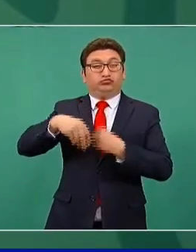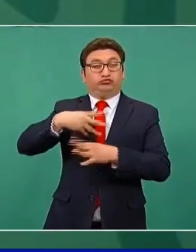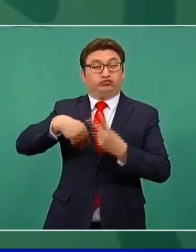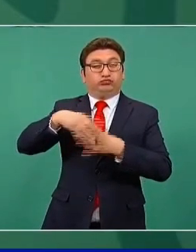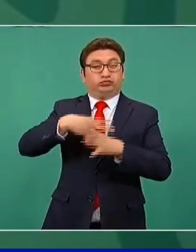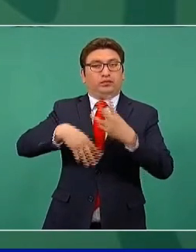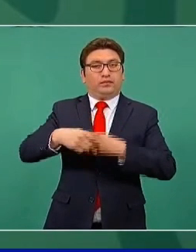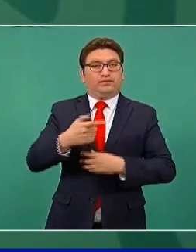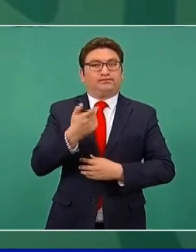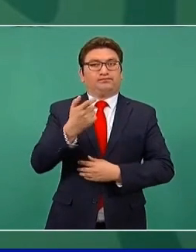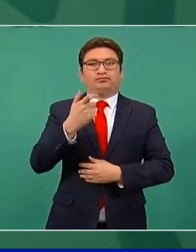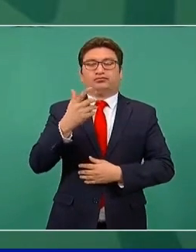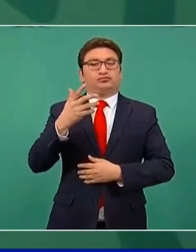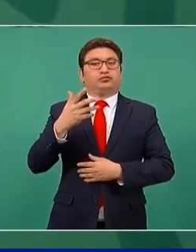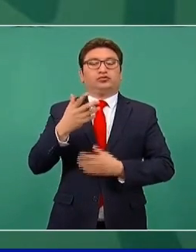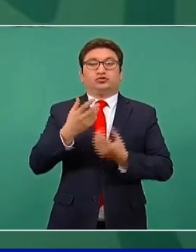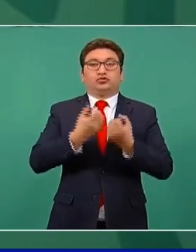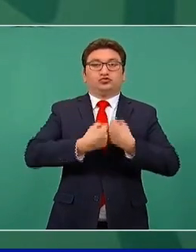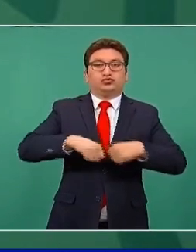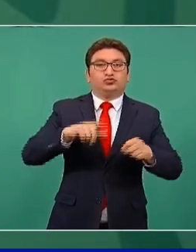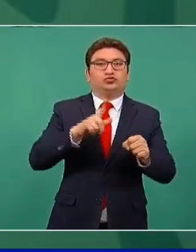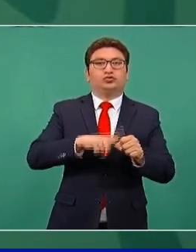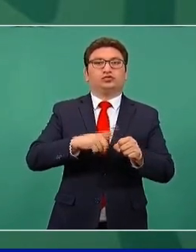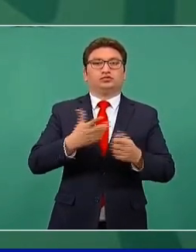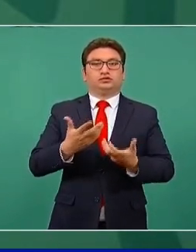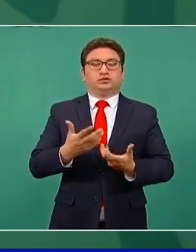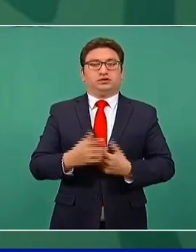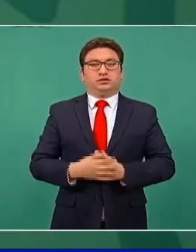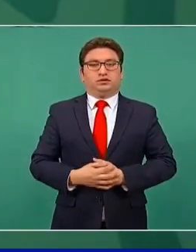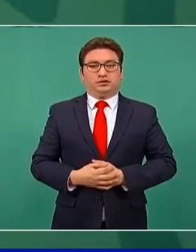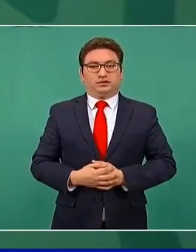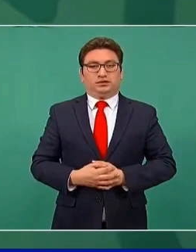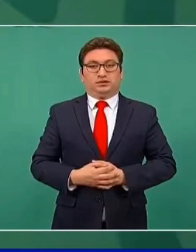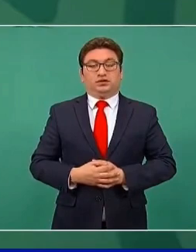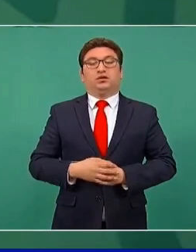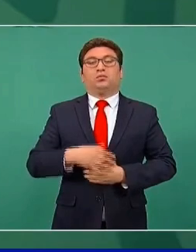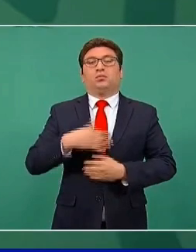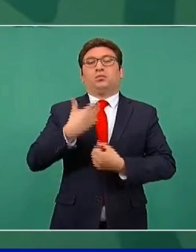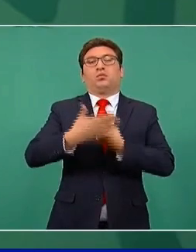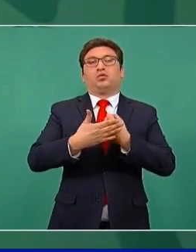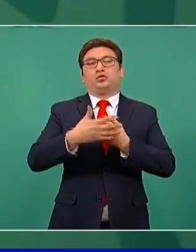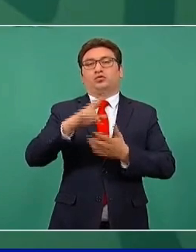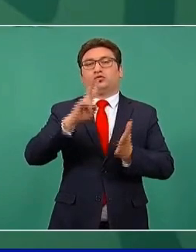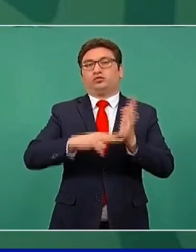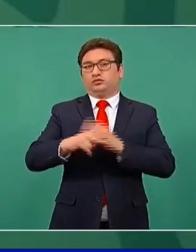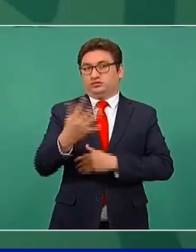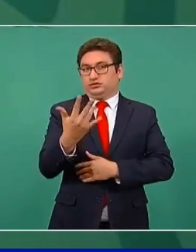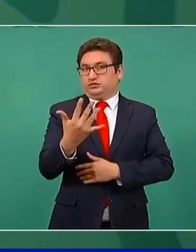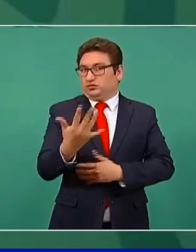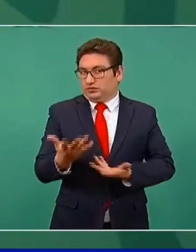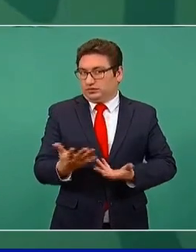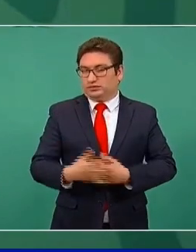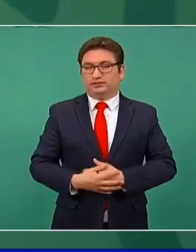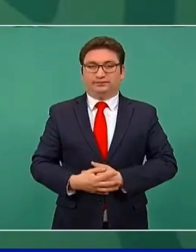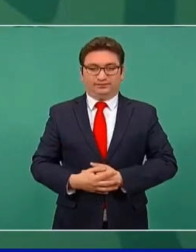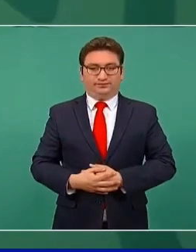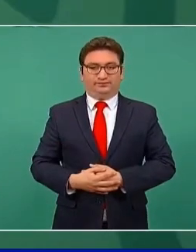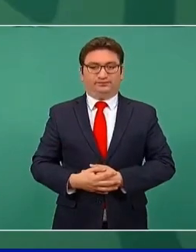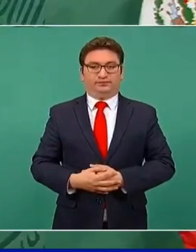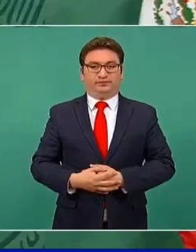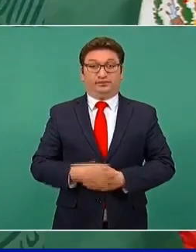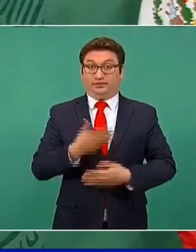en lo social, en el 2050. Y la pregunta es,